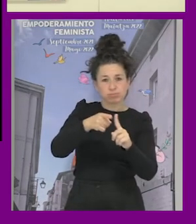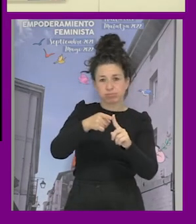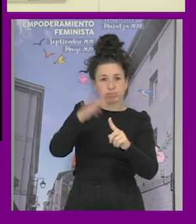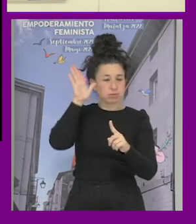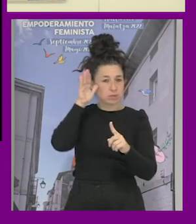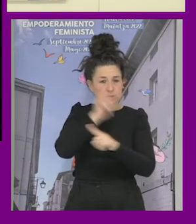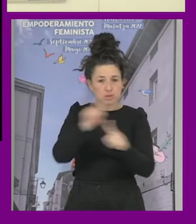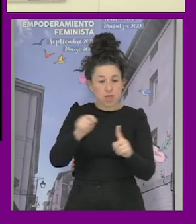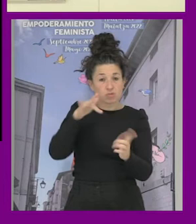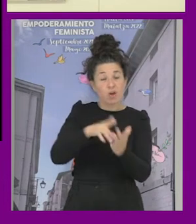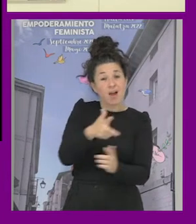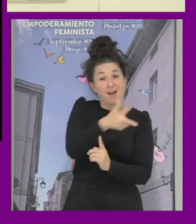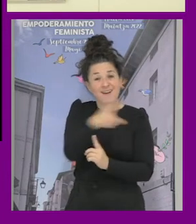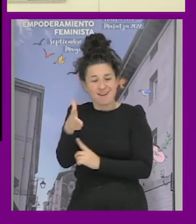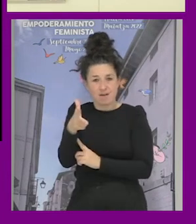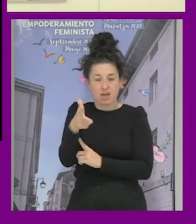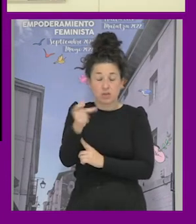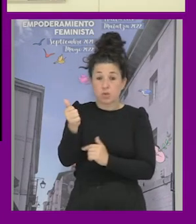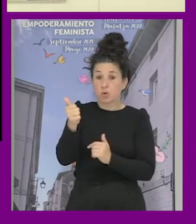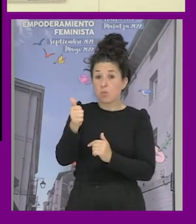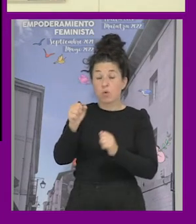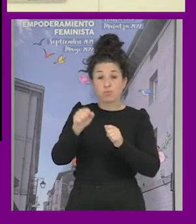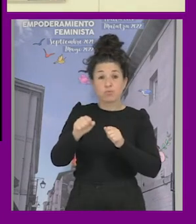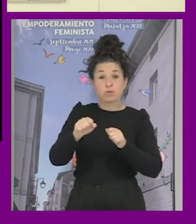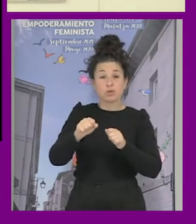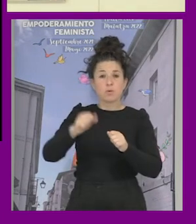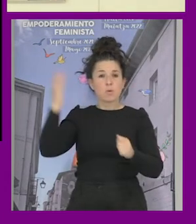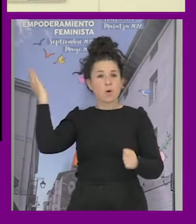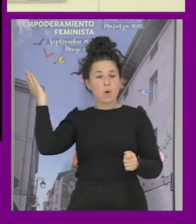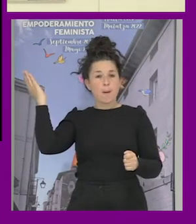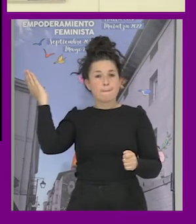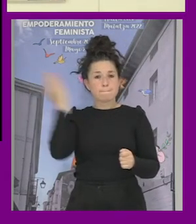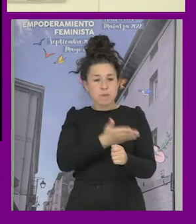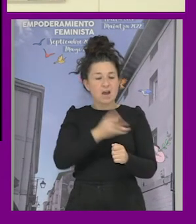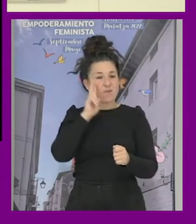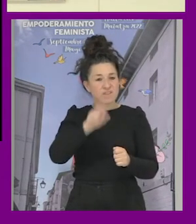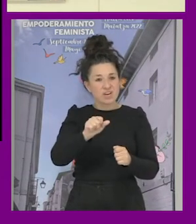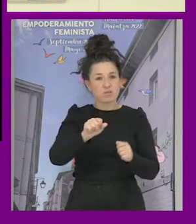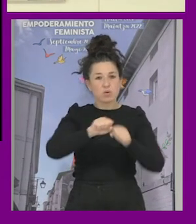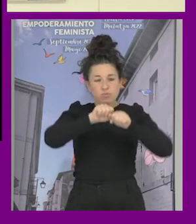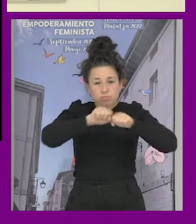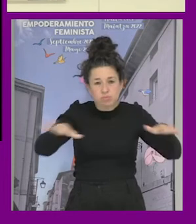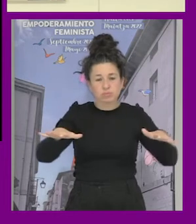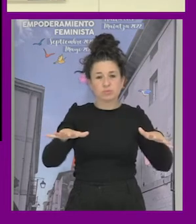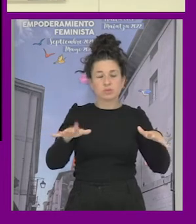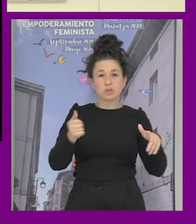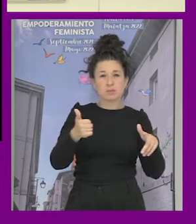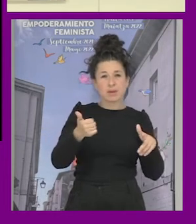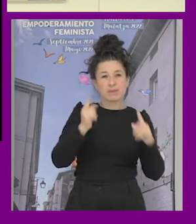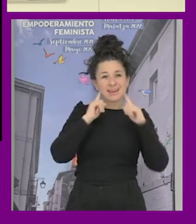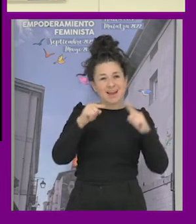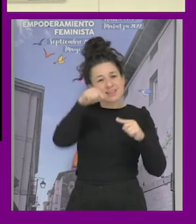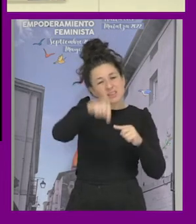grabada por tanto tuvo mucho impacto mediático ver a la agresión grupal a esos chicos lo que me parece relevante de este caso